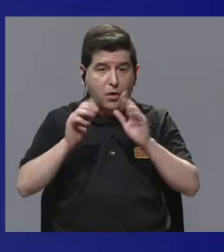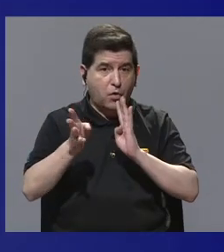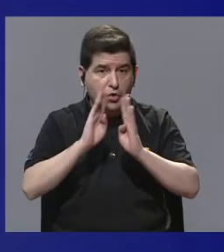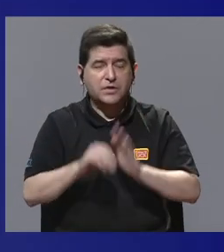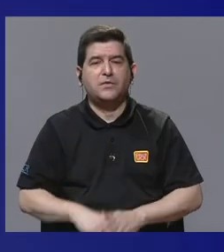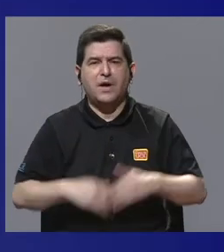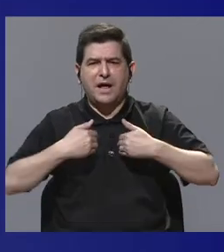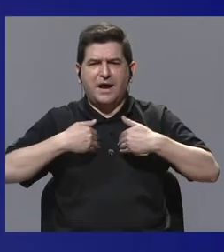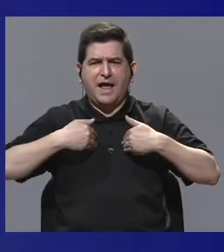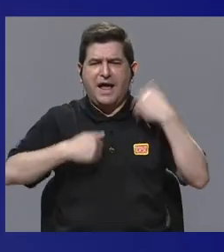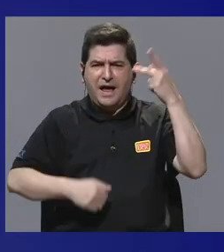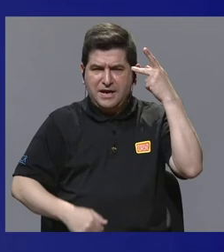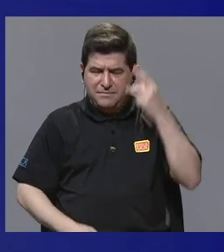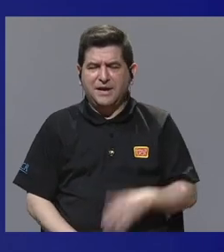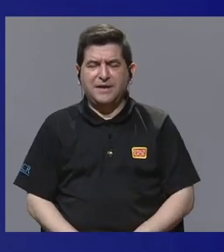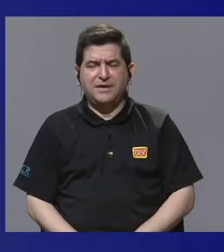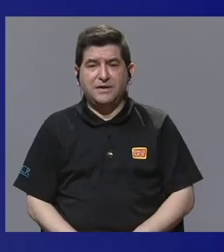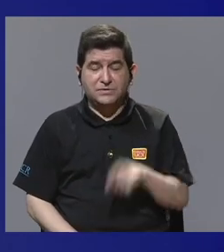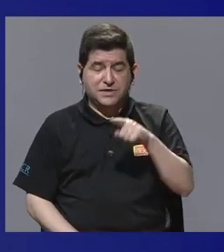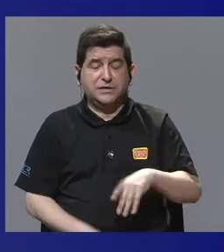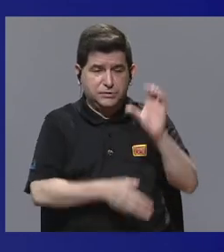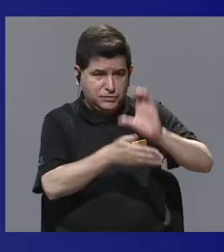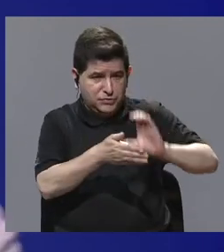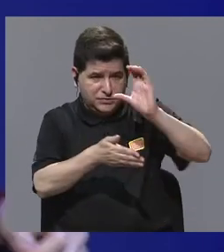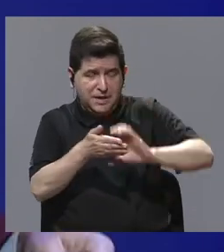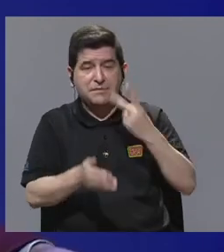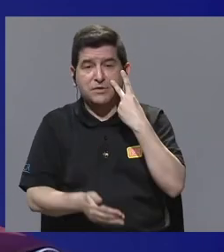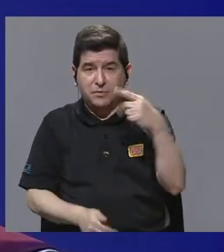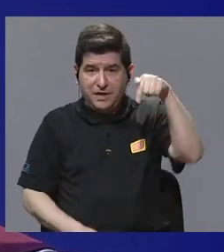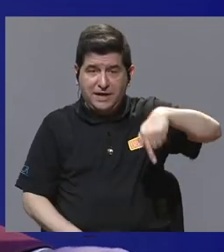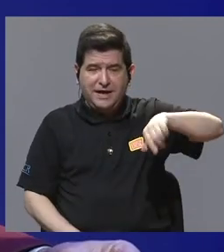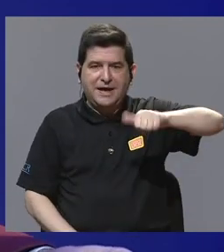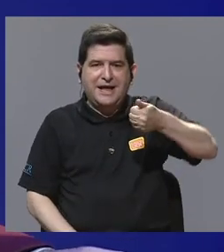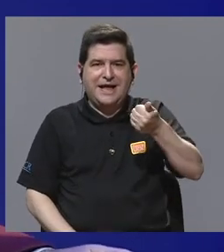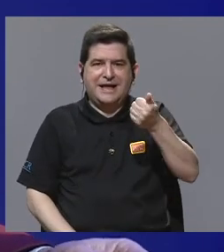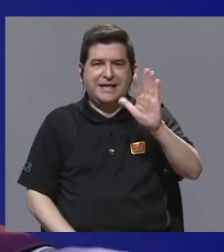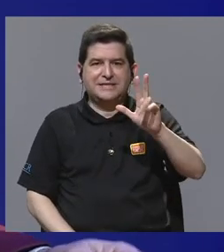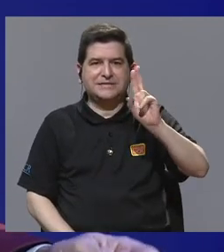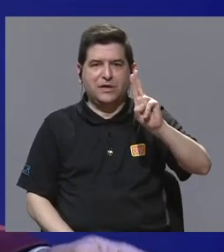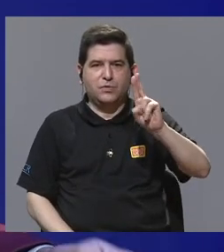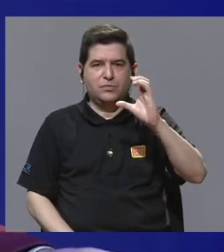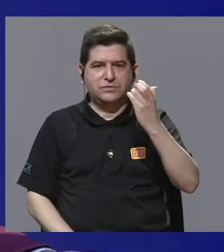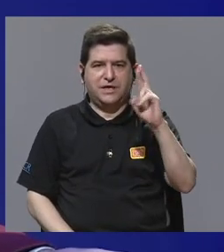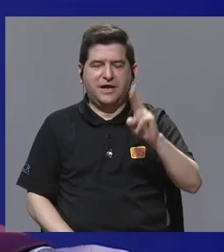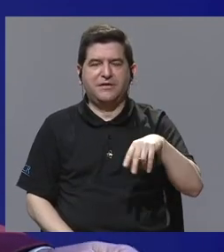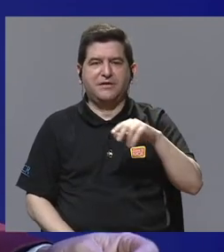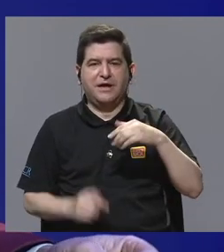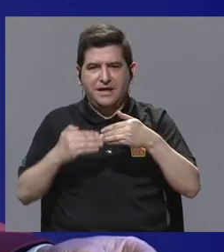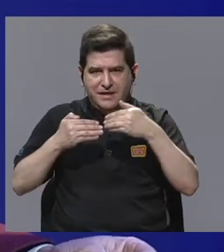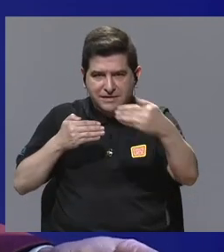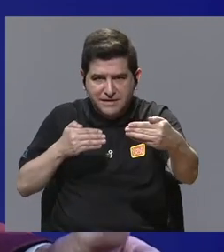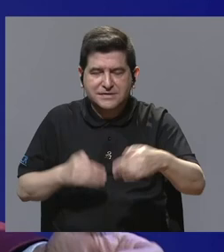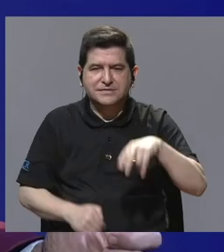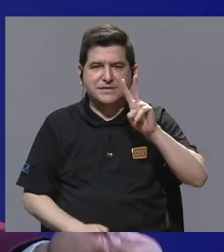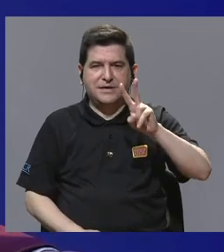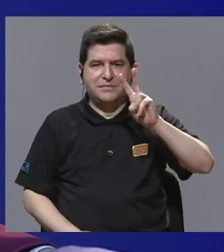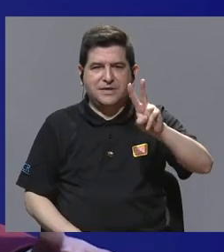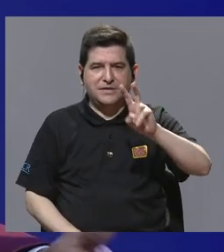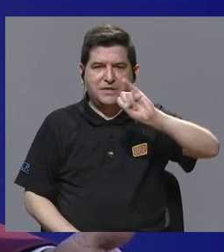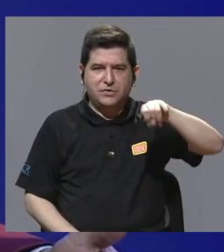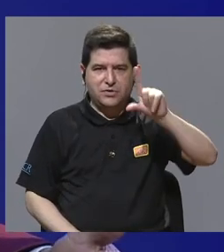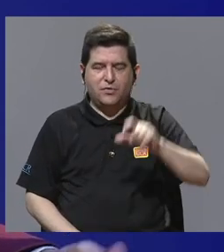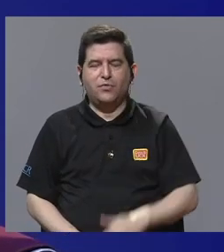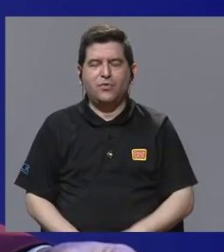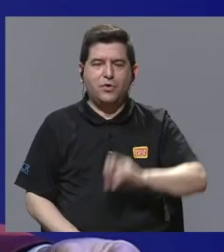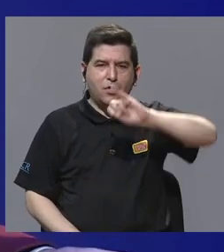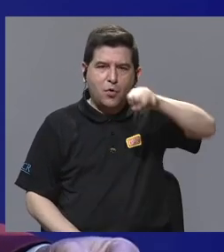Seguimos hablando de animales políticos, serie documental que usted podrá ver aquí en 15 UCR a partir del 22 de julio, todos